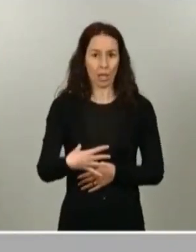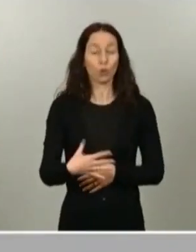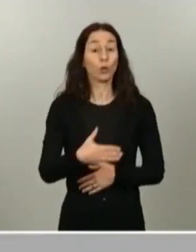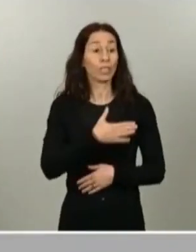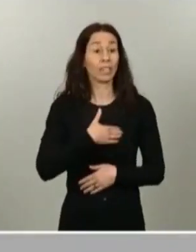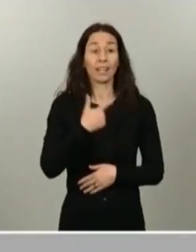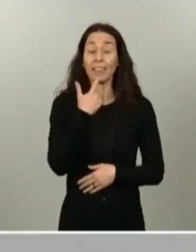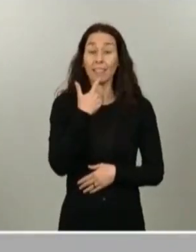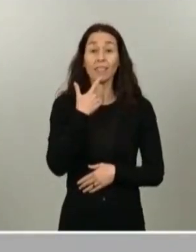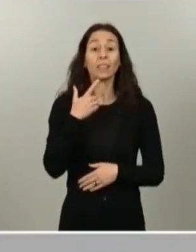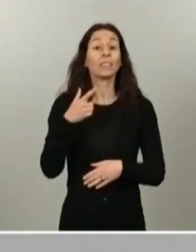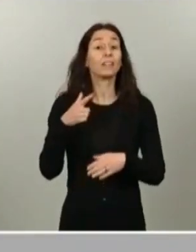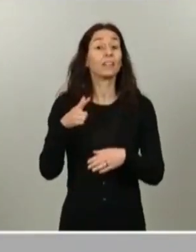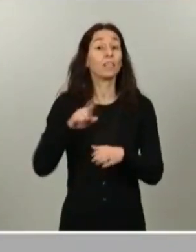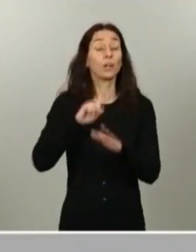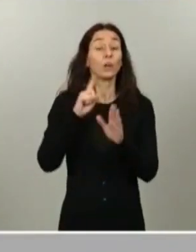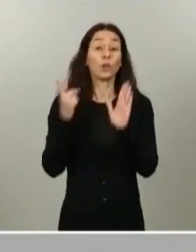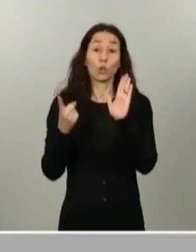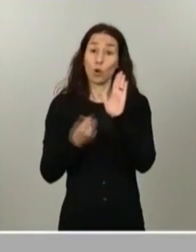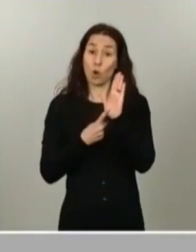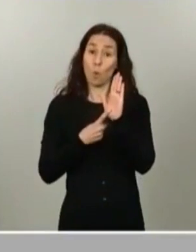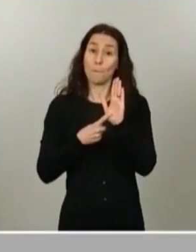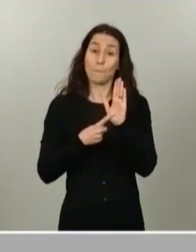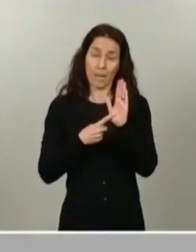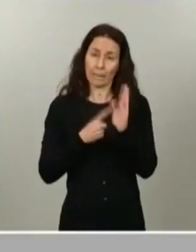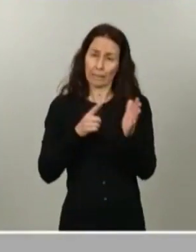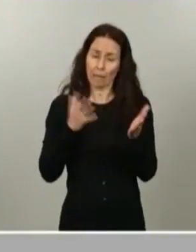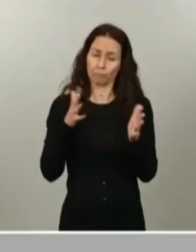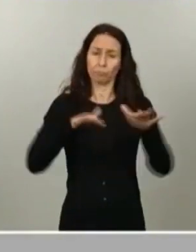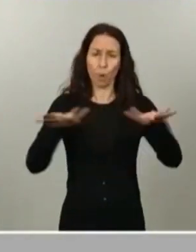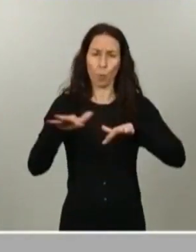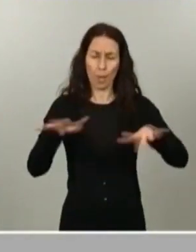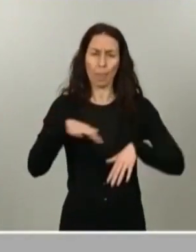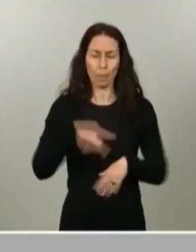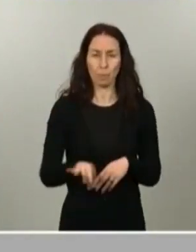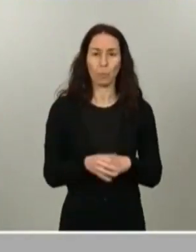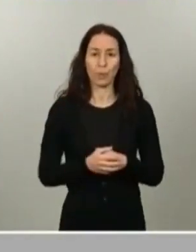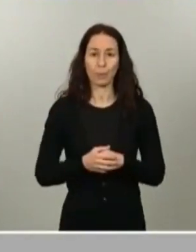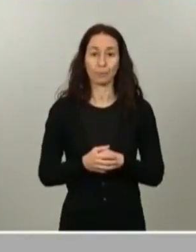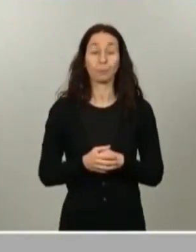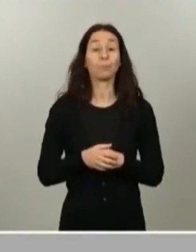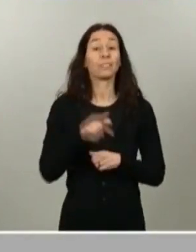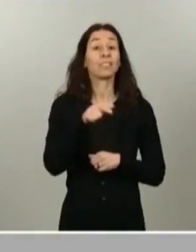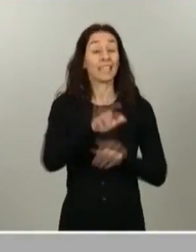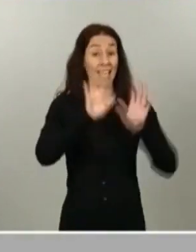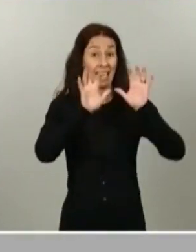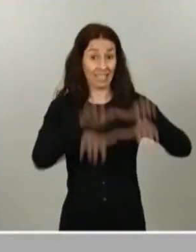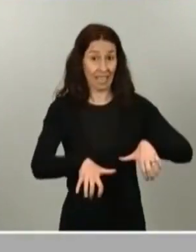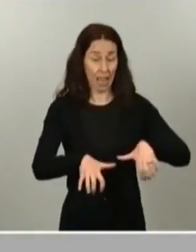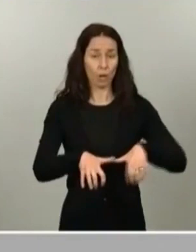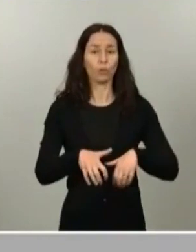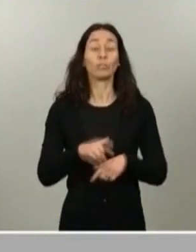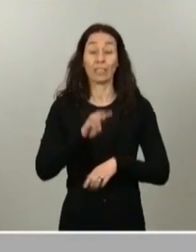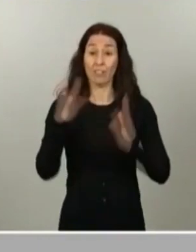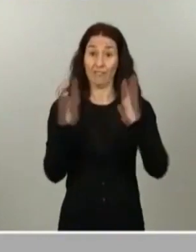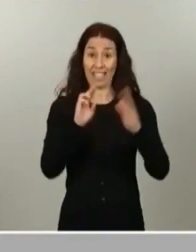unidad territorial de provincia para la movilidad. En la comunidad autónoma de Castilla y León pasan a la fase 3 las